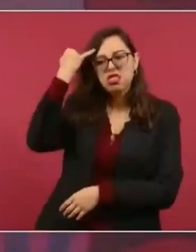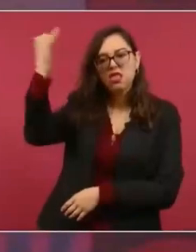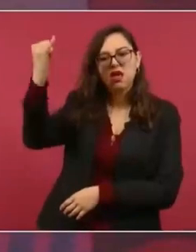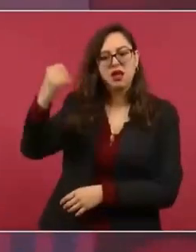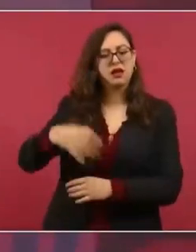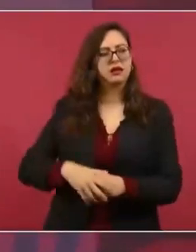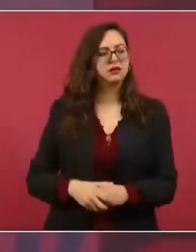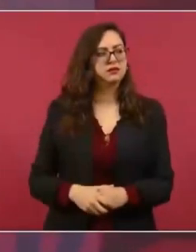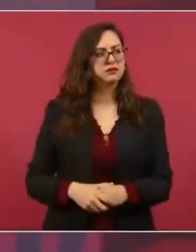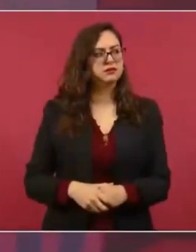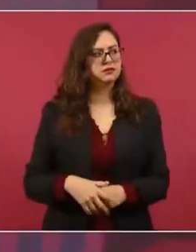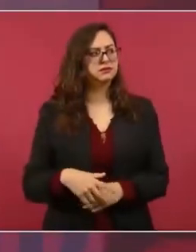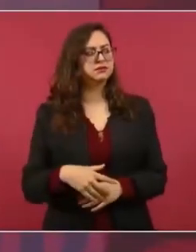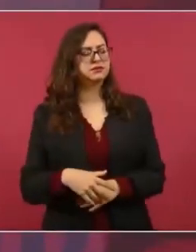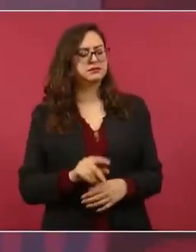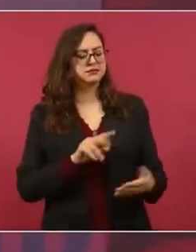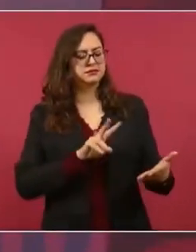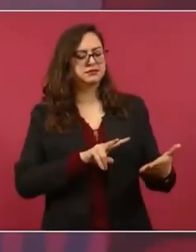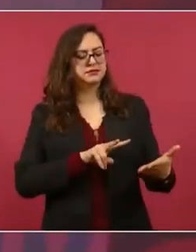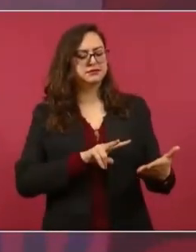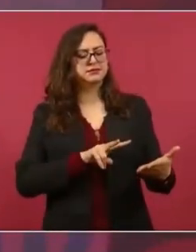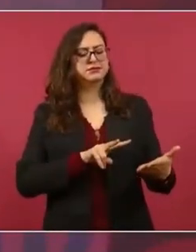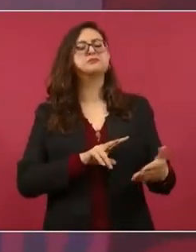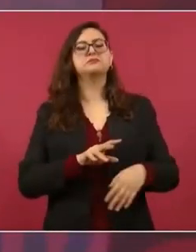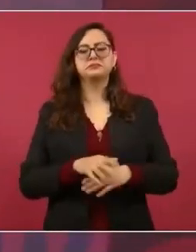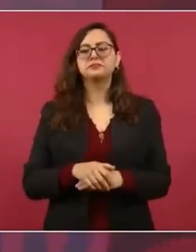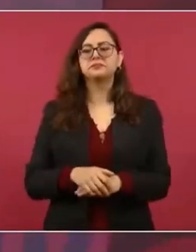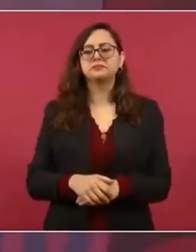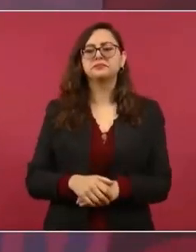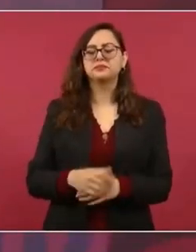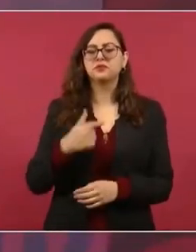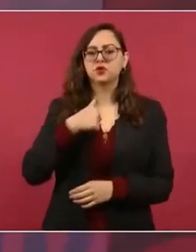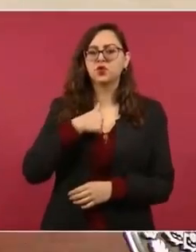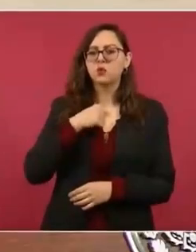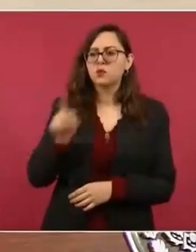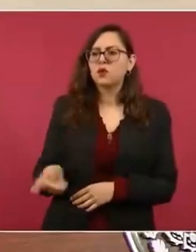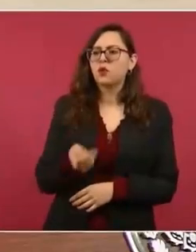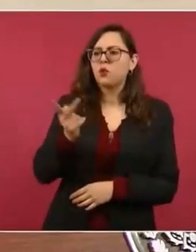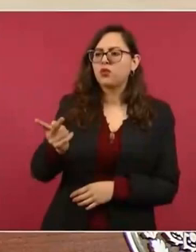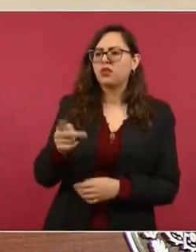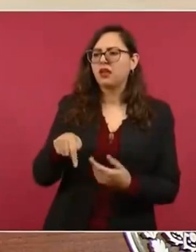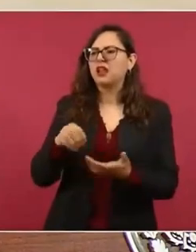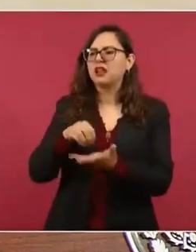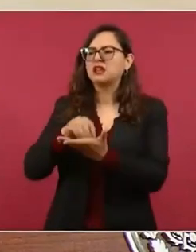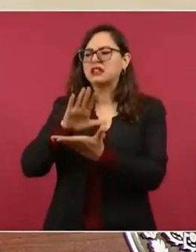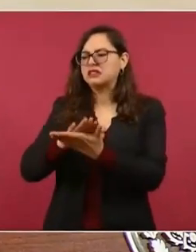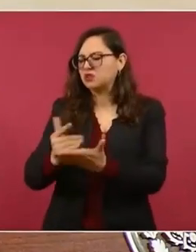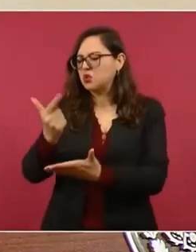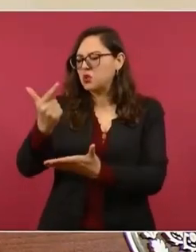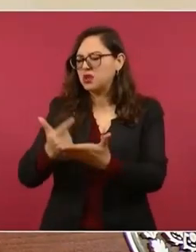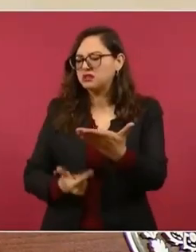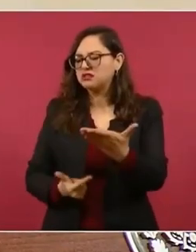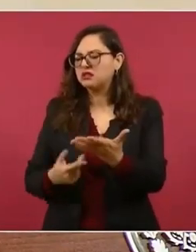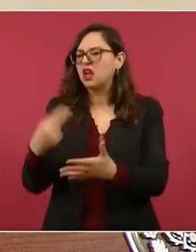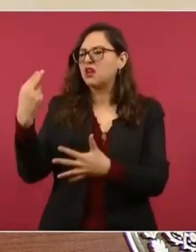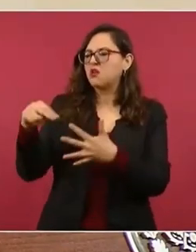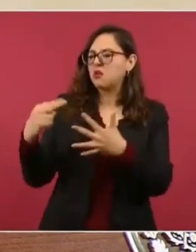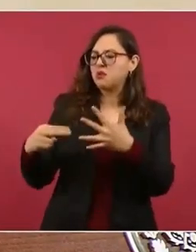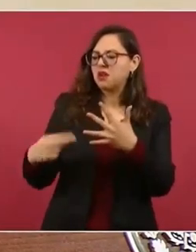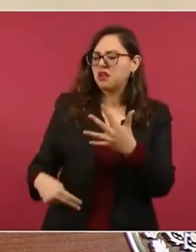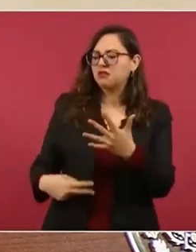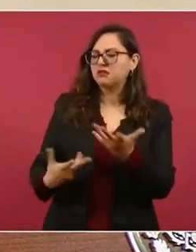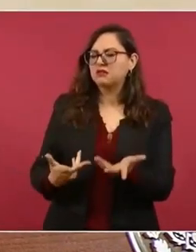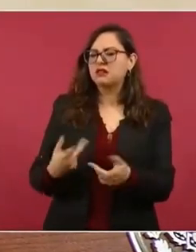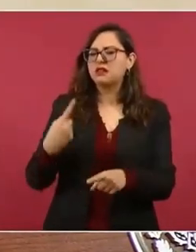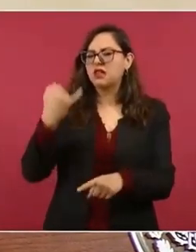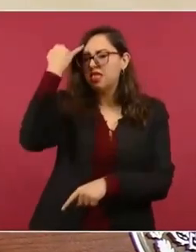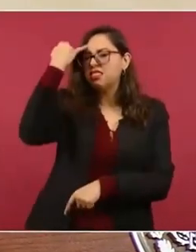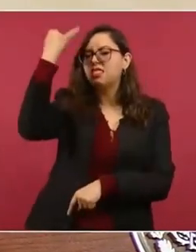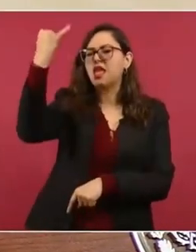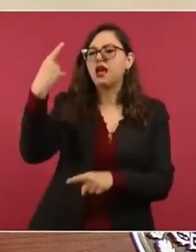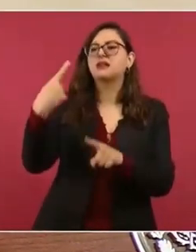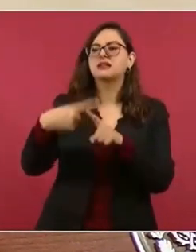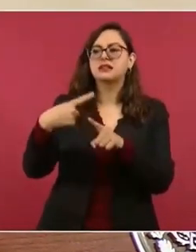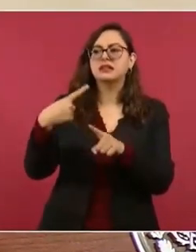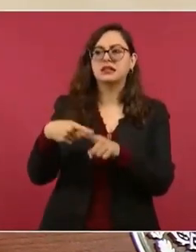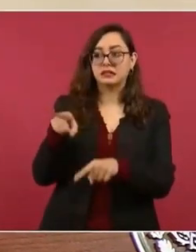era